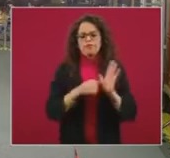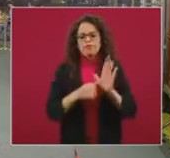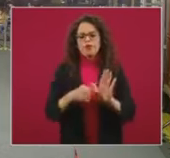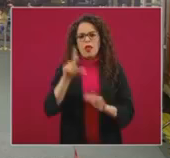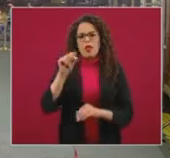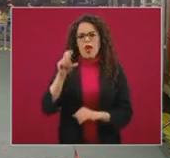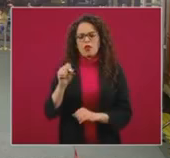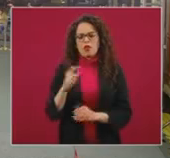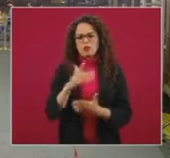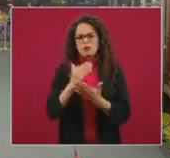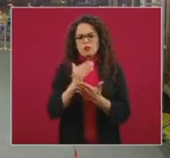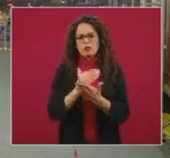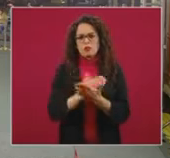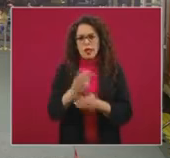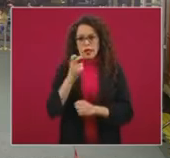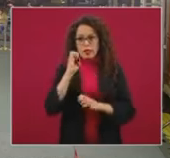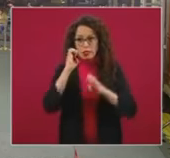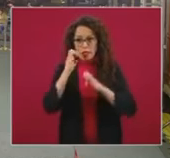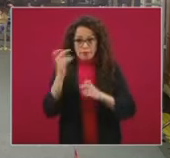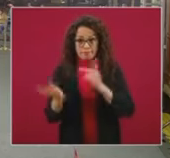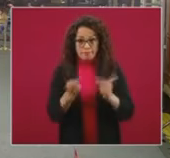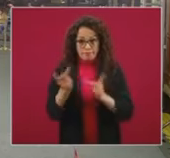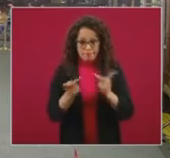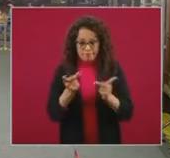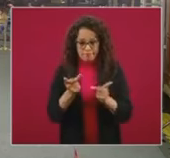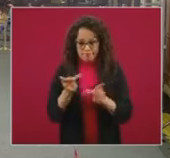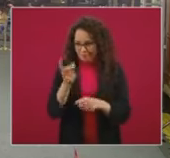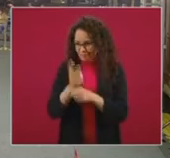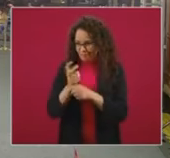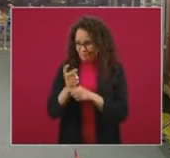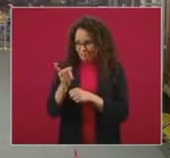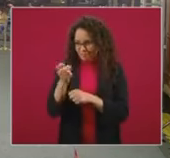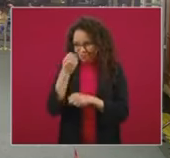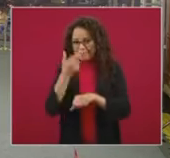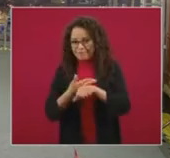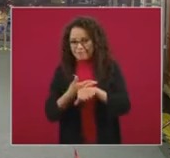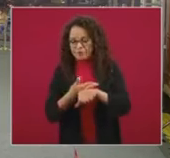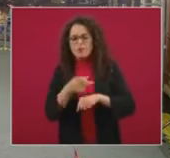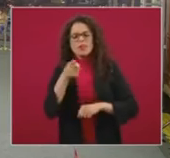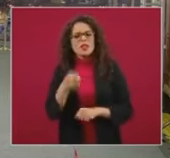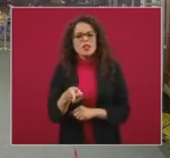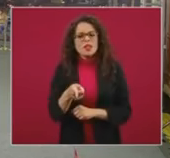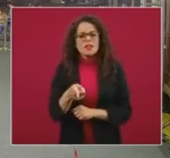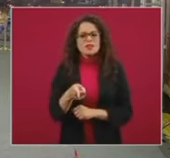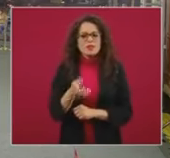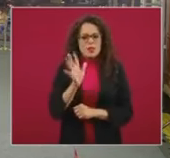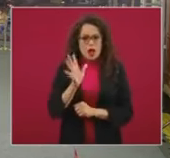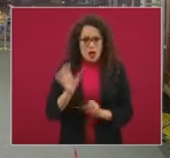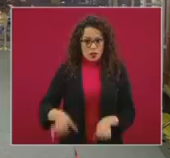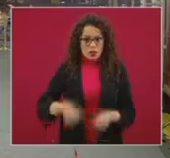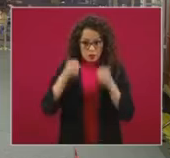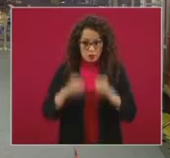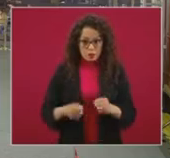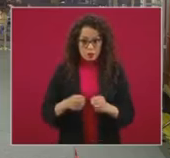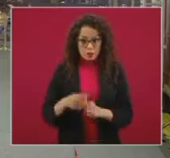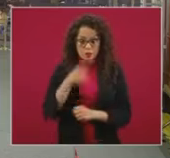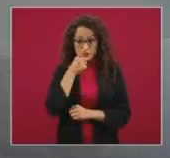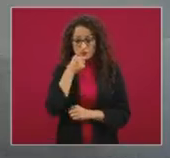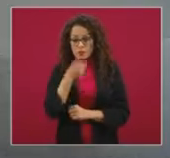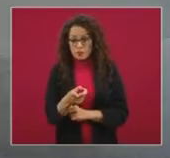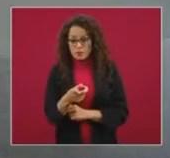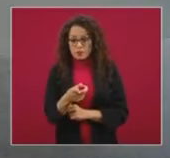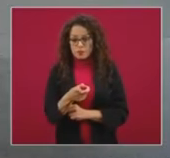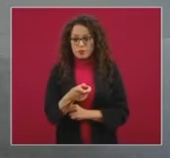de esta encuesta, subsecretario, están de alguna manera confirmando esta hipótesis,